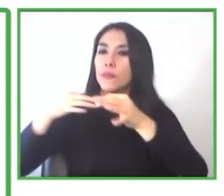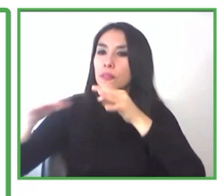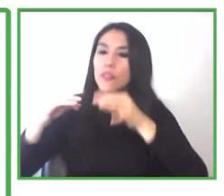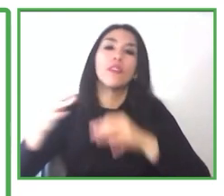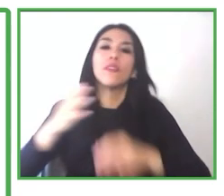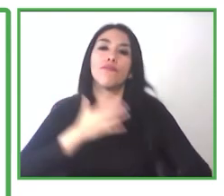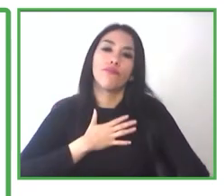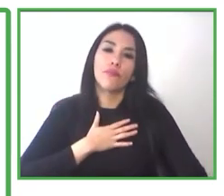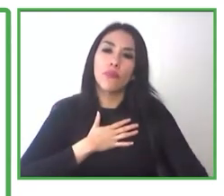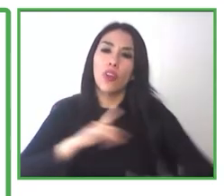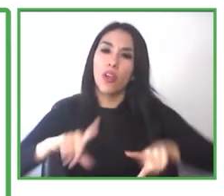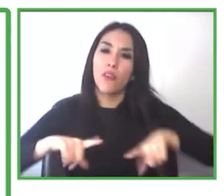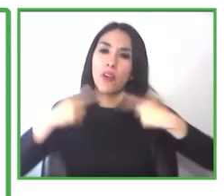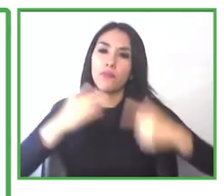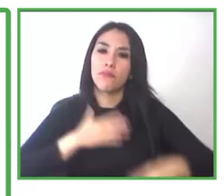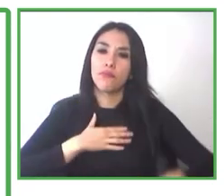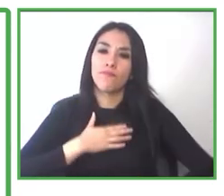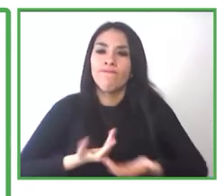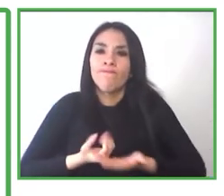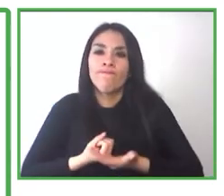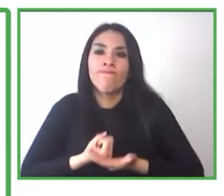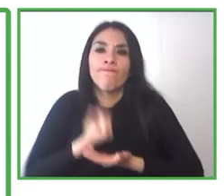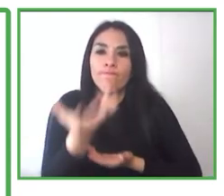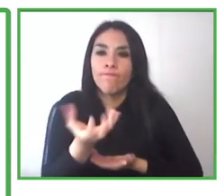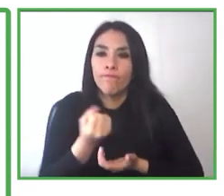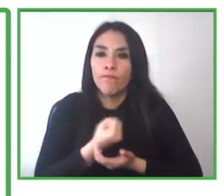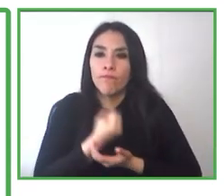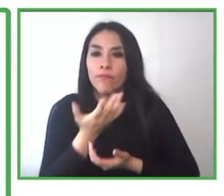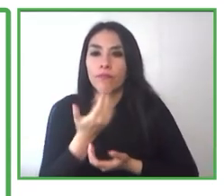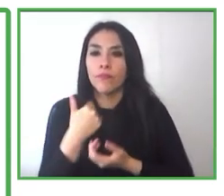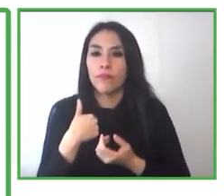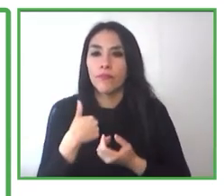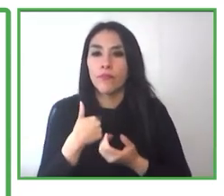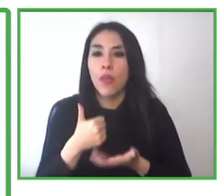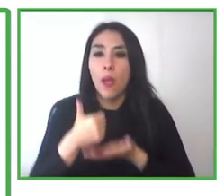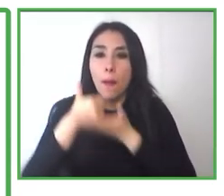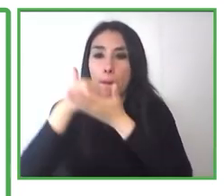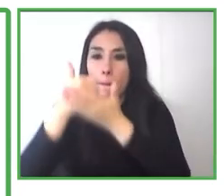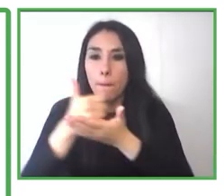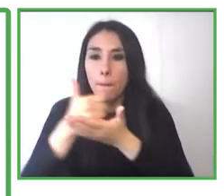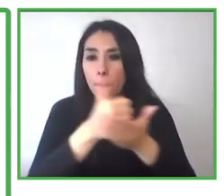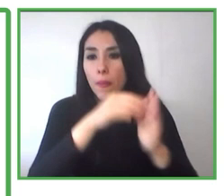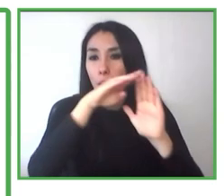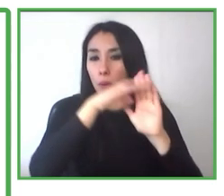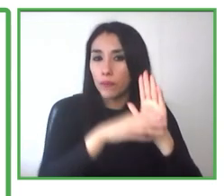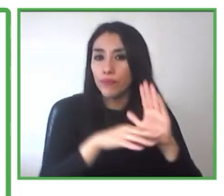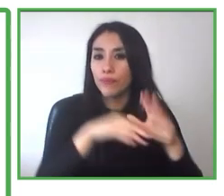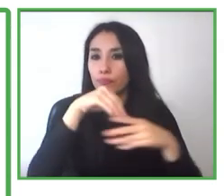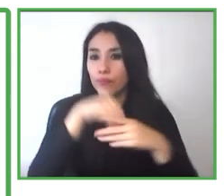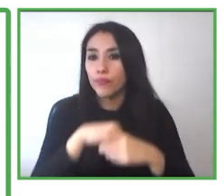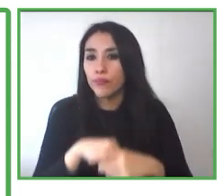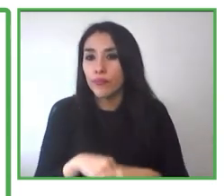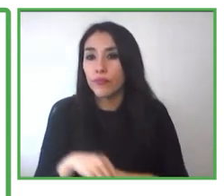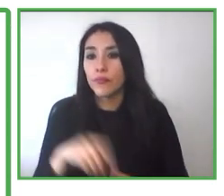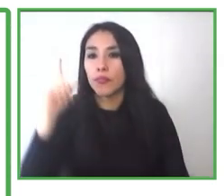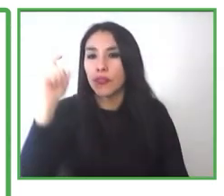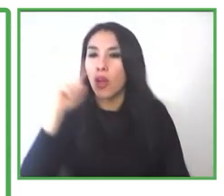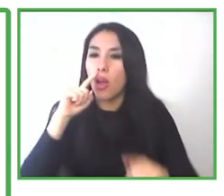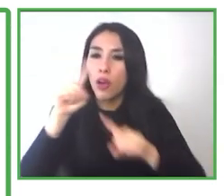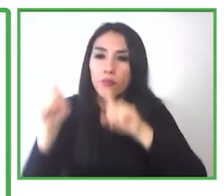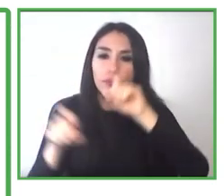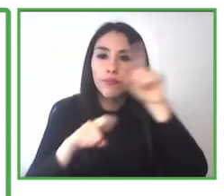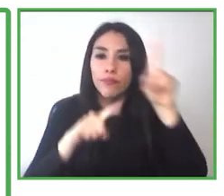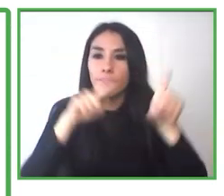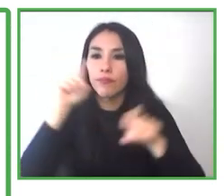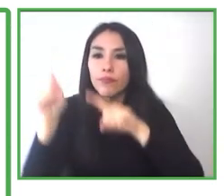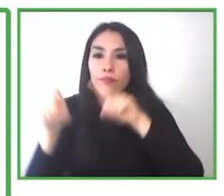le hemos brindado desde el programa de inclusión, ya que a le ayudamos desde la entrevista, cómo afrontar esta entrevista, y todo